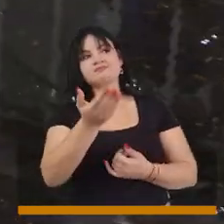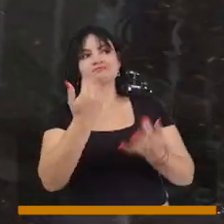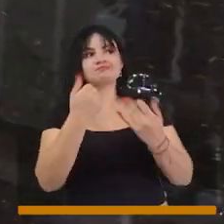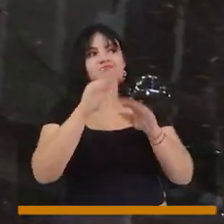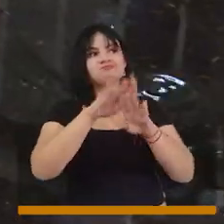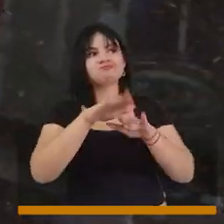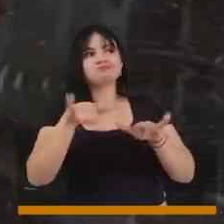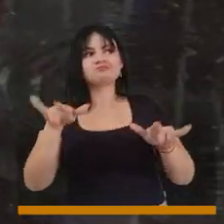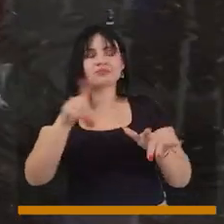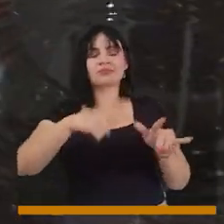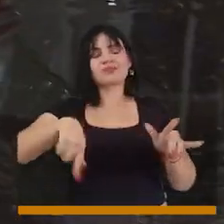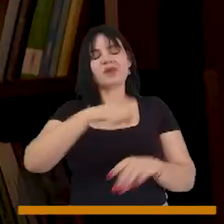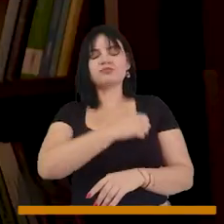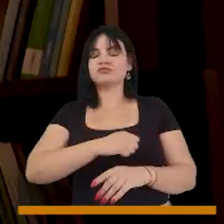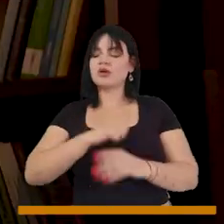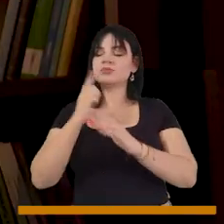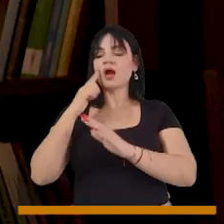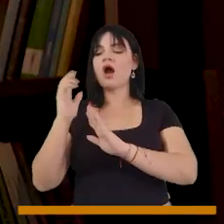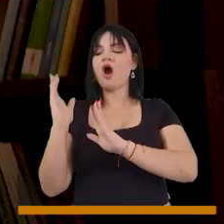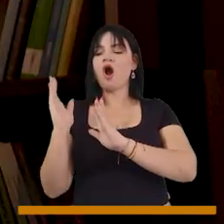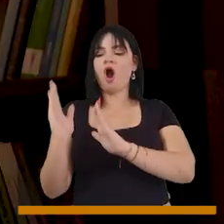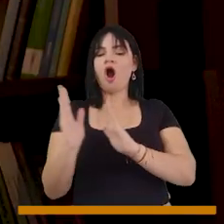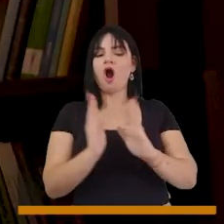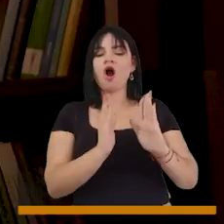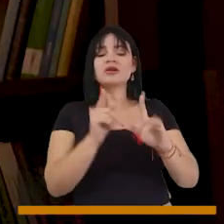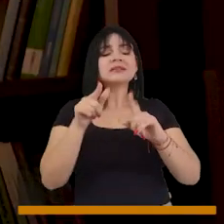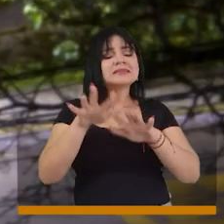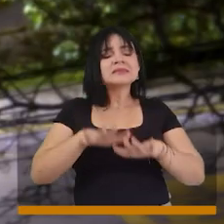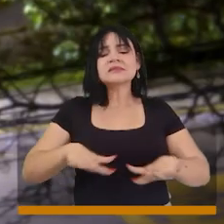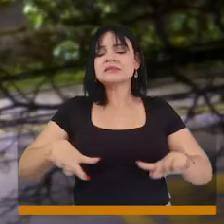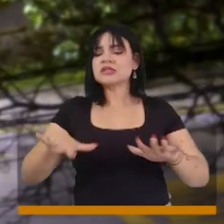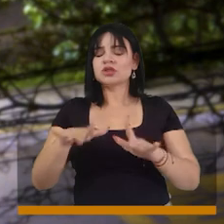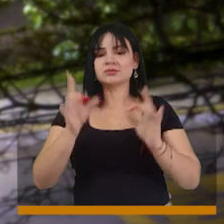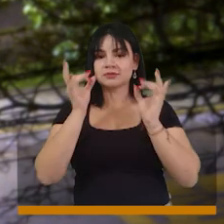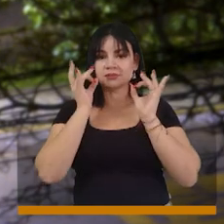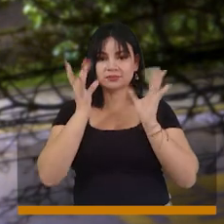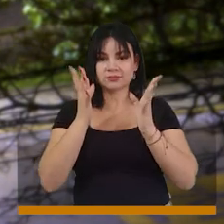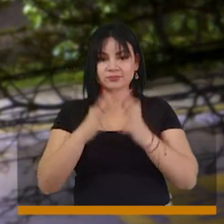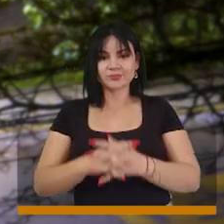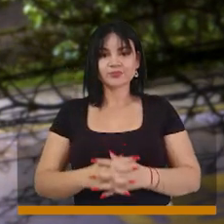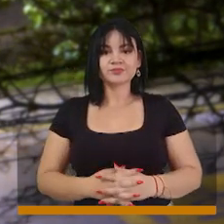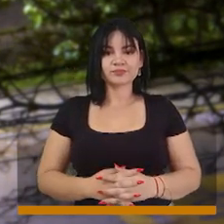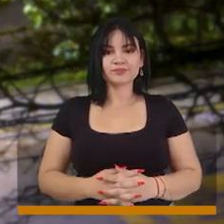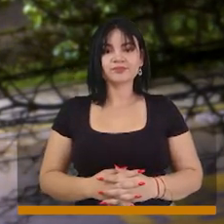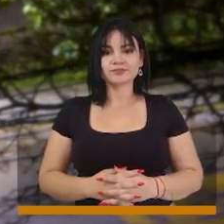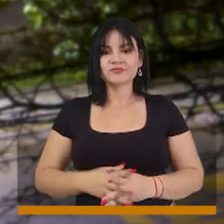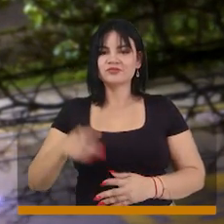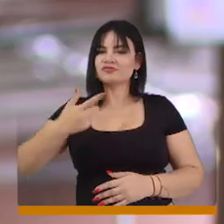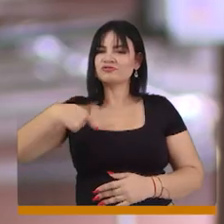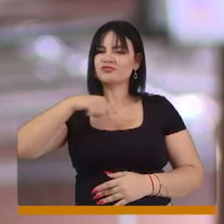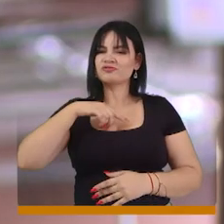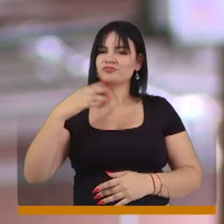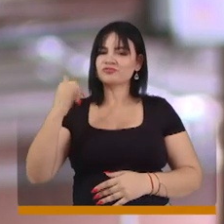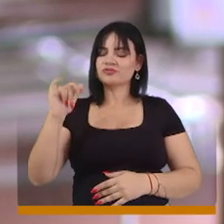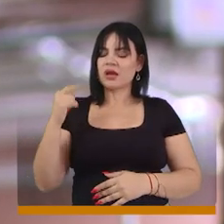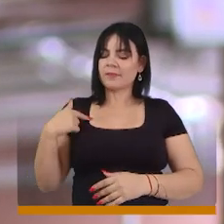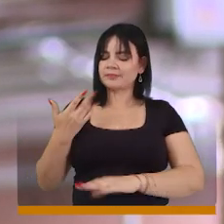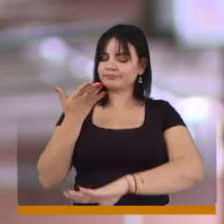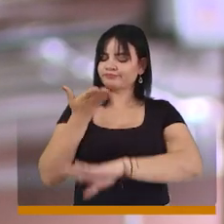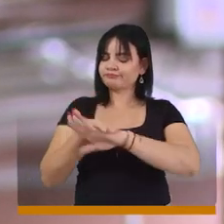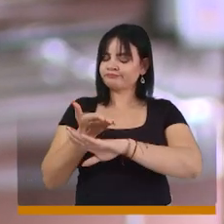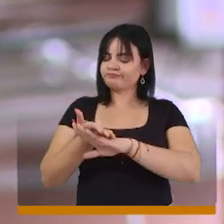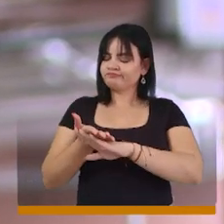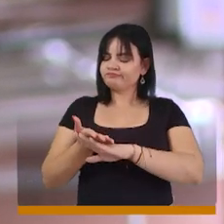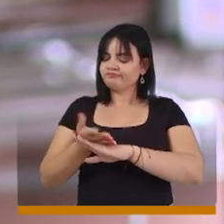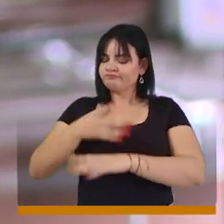abulcar la mirada nuevamente, a tomar el orden y la gobernabilidad de una zona que está totalmente desamparada. Nosotros nos hemos